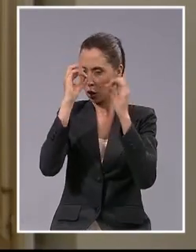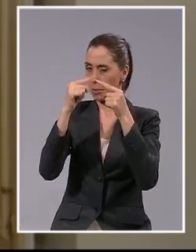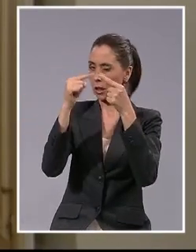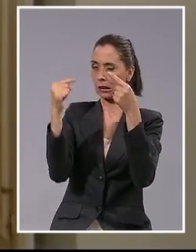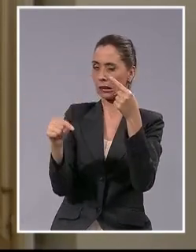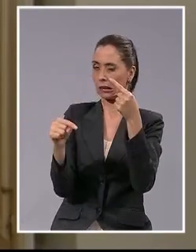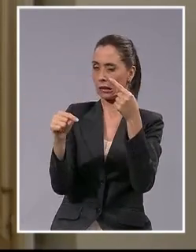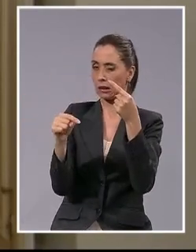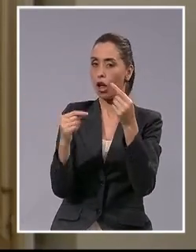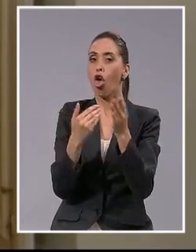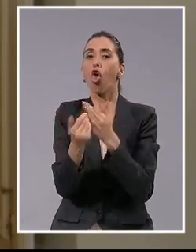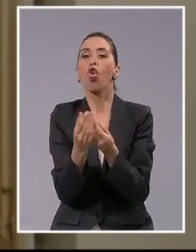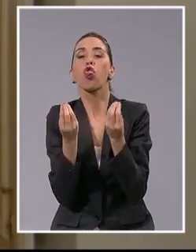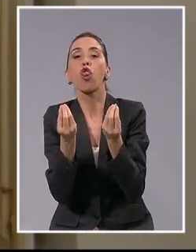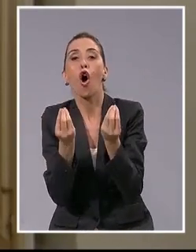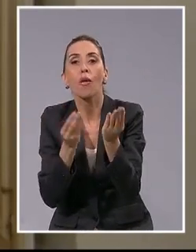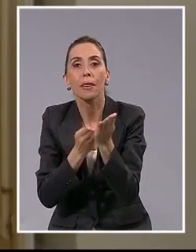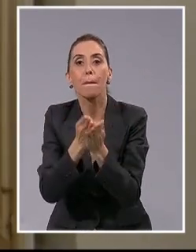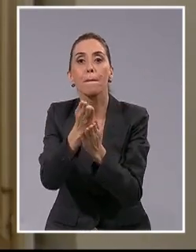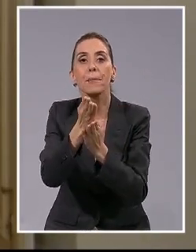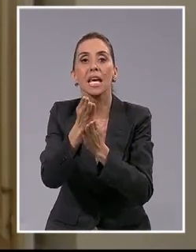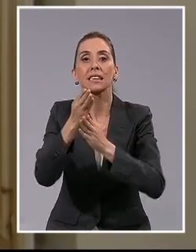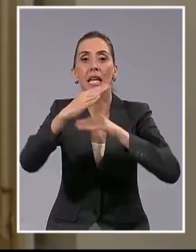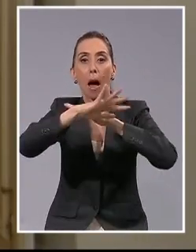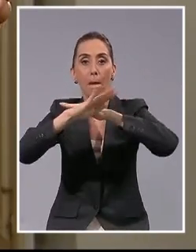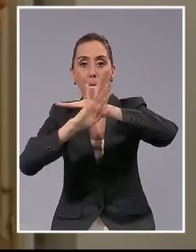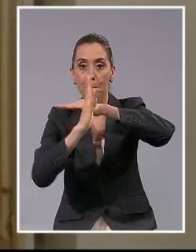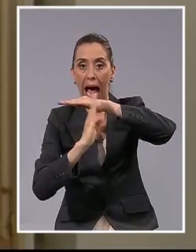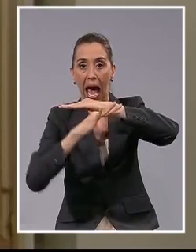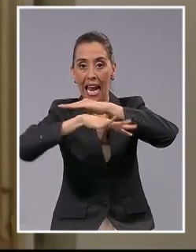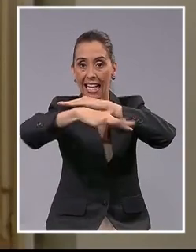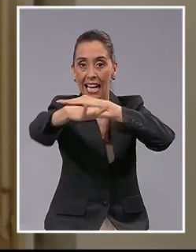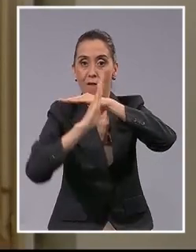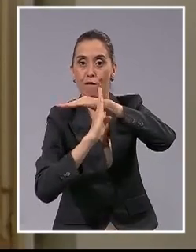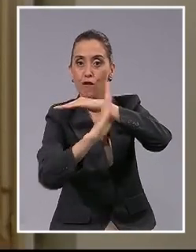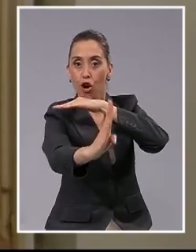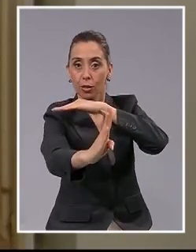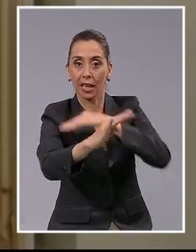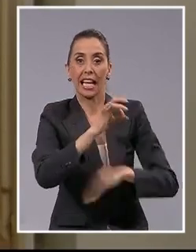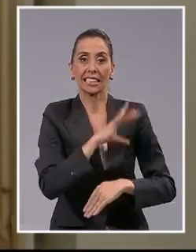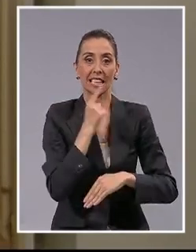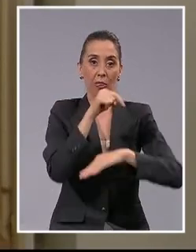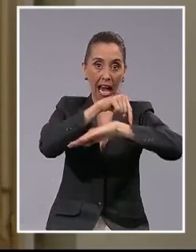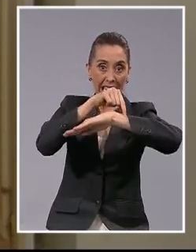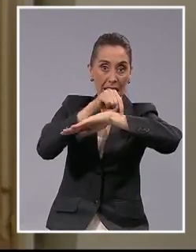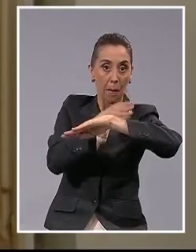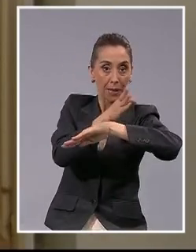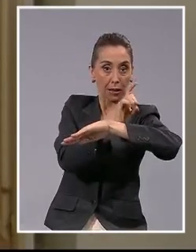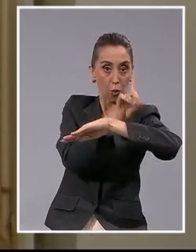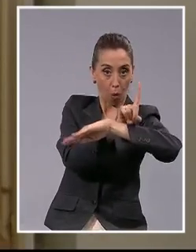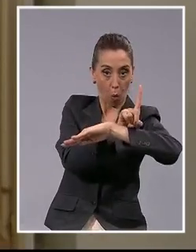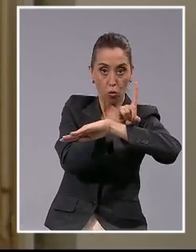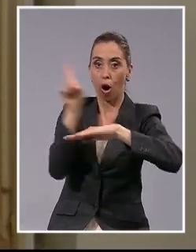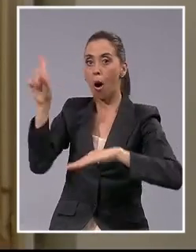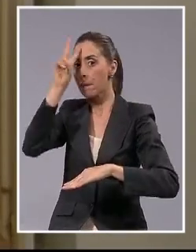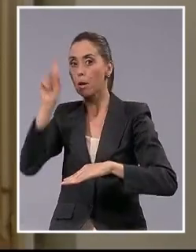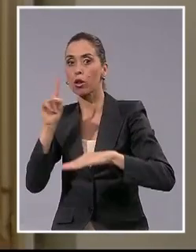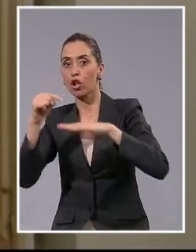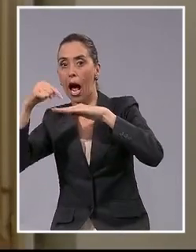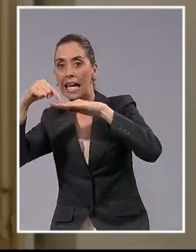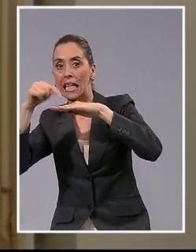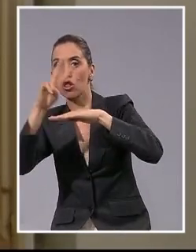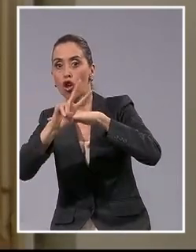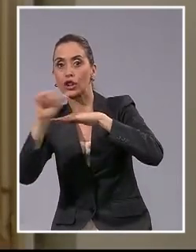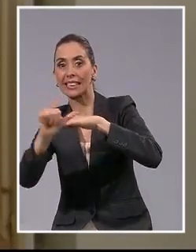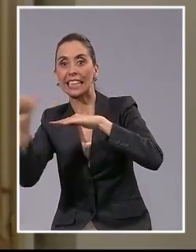respecto a dónde comenzaba la frontera marítima, hito 1 según Chile, punto 266 según Perú, ambos